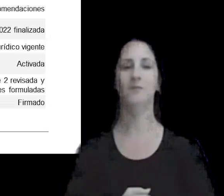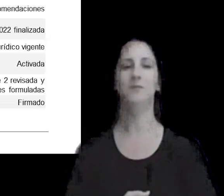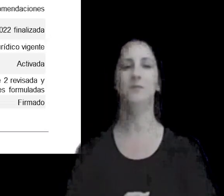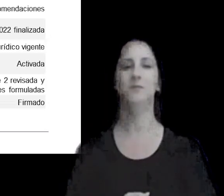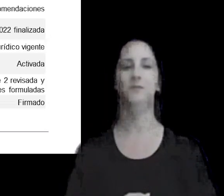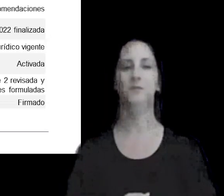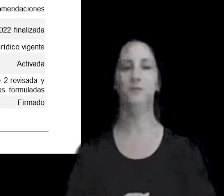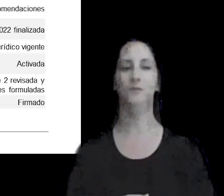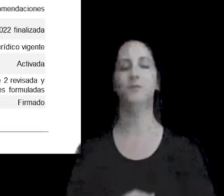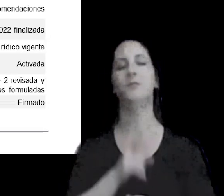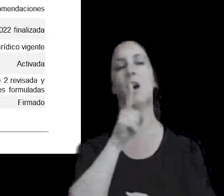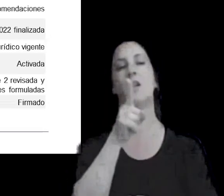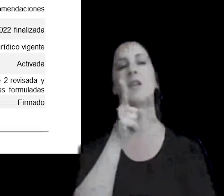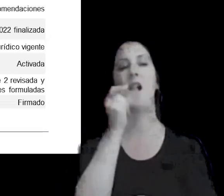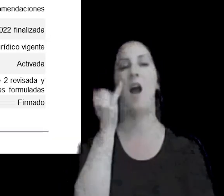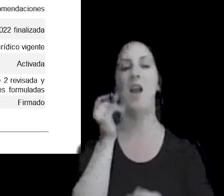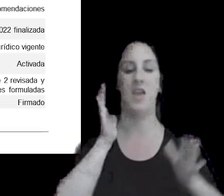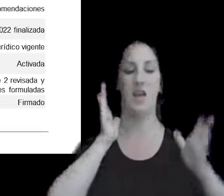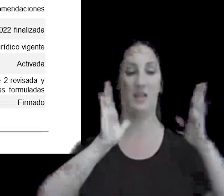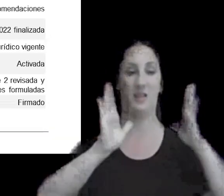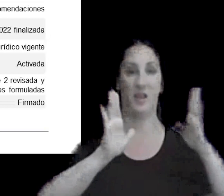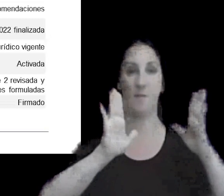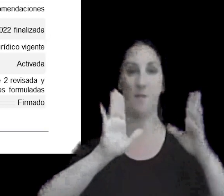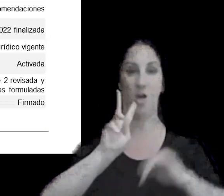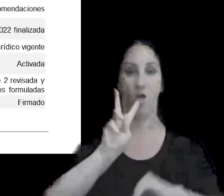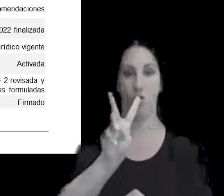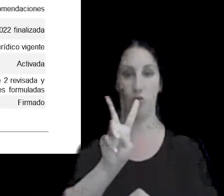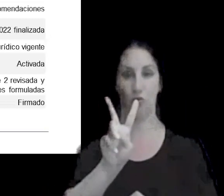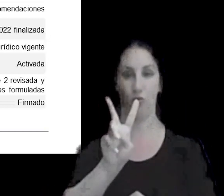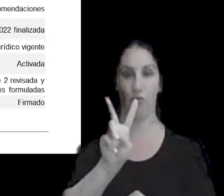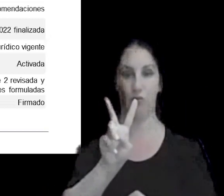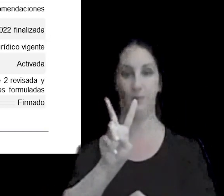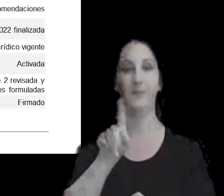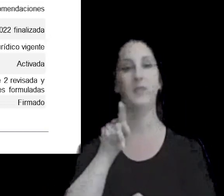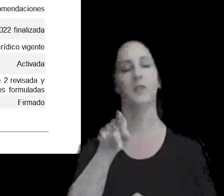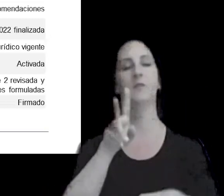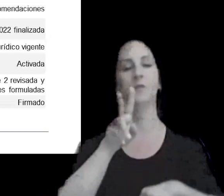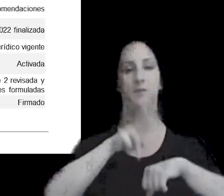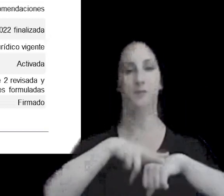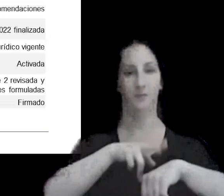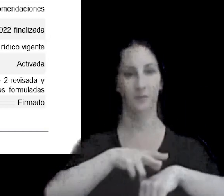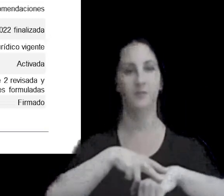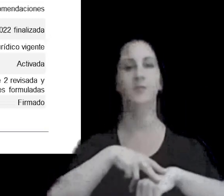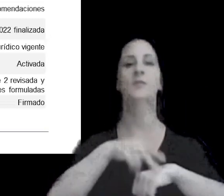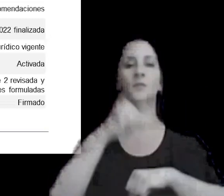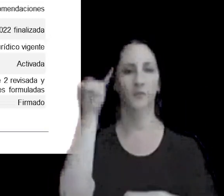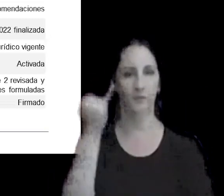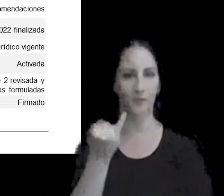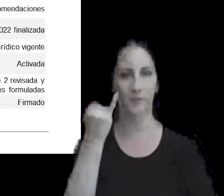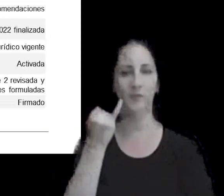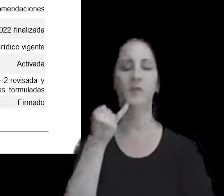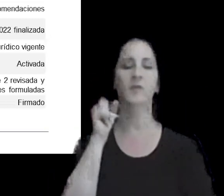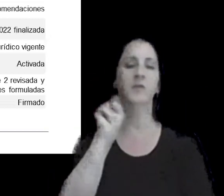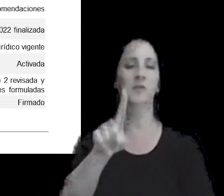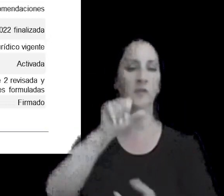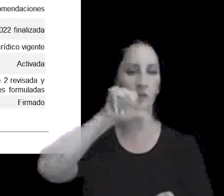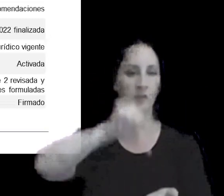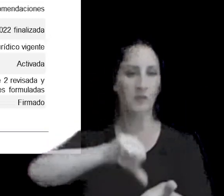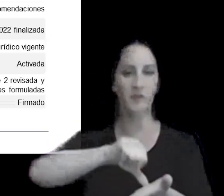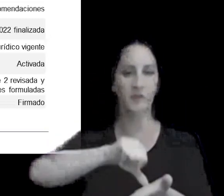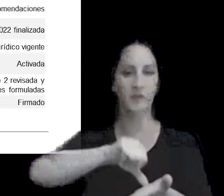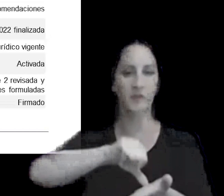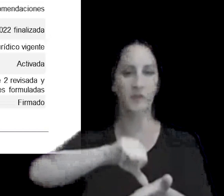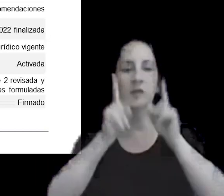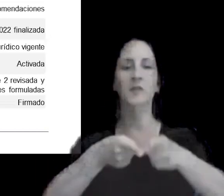menciona que se encuentra en una fase 2 y donde hay recomendaciones formuladas al país y